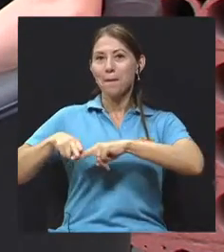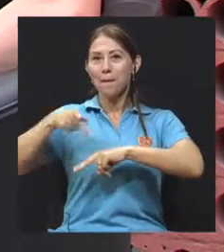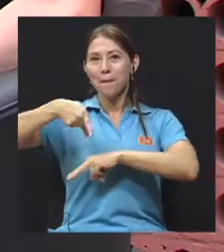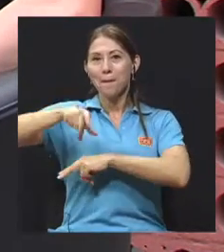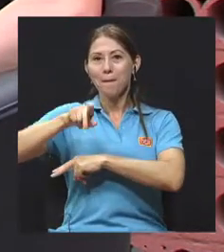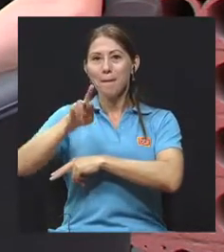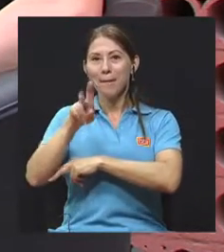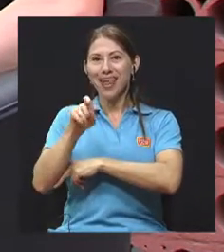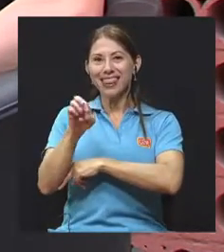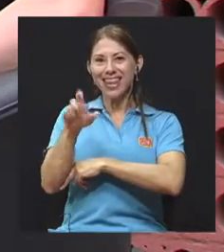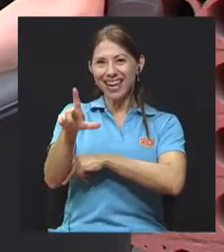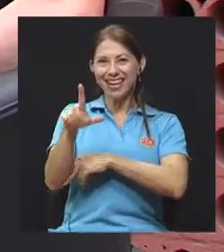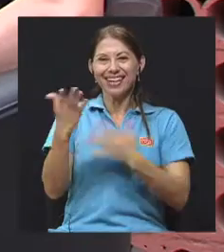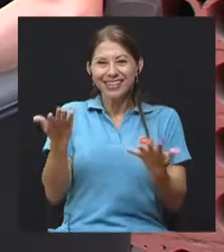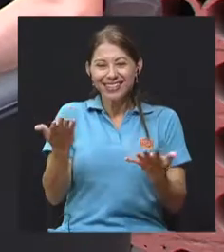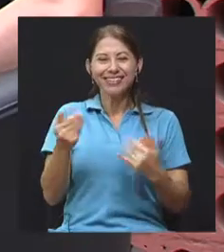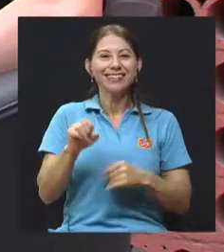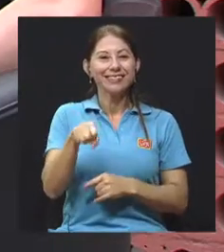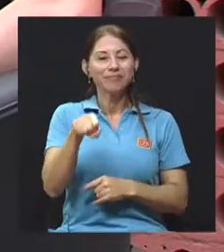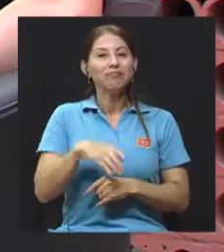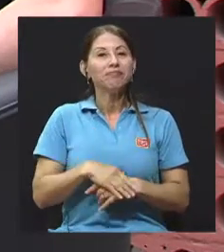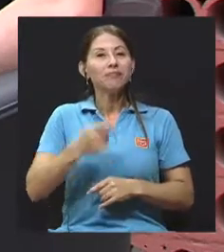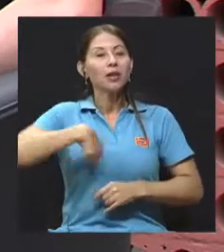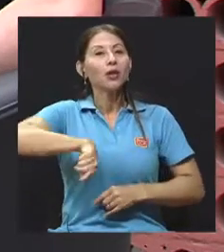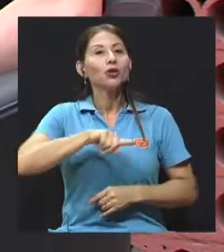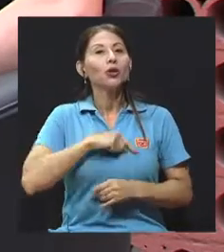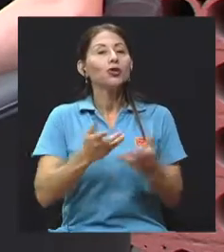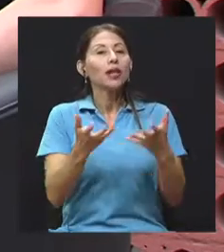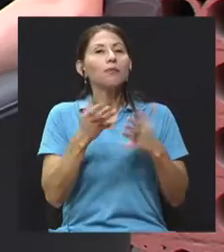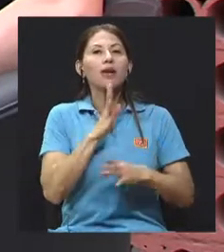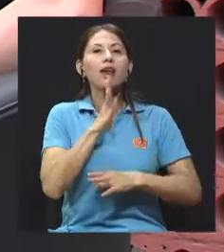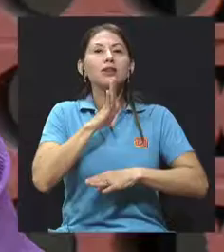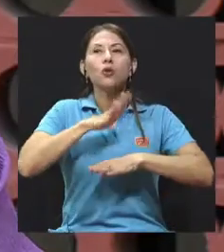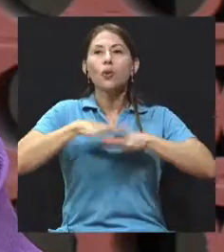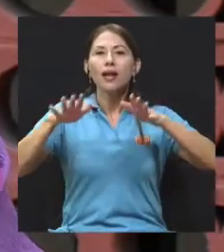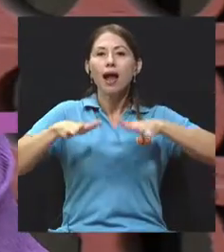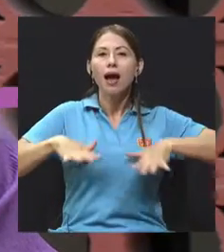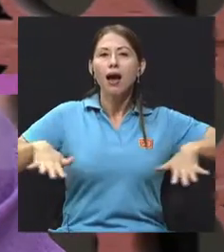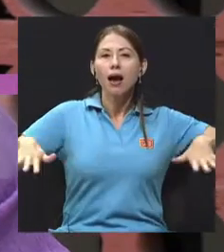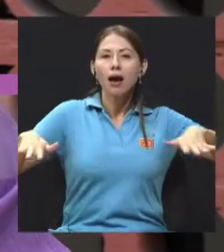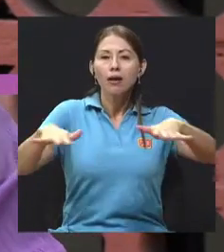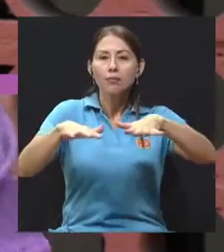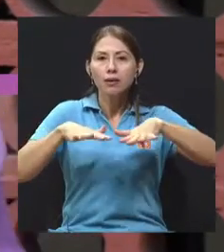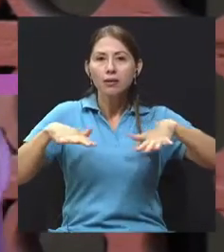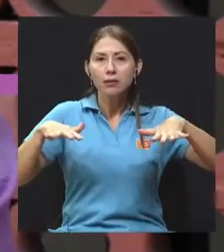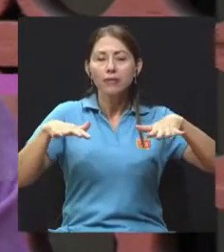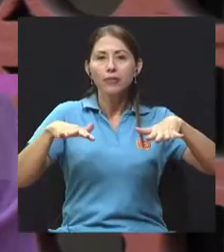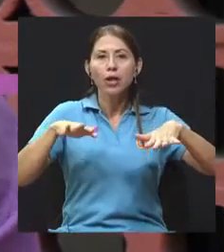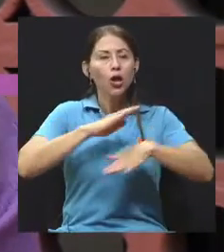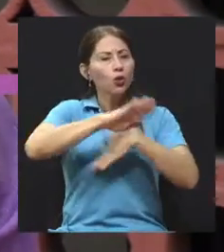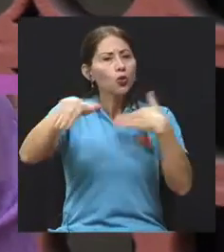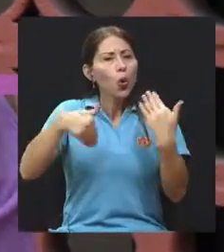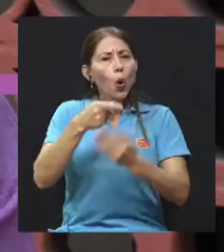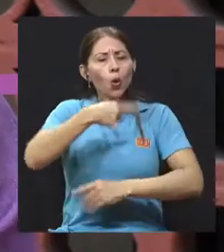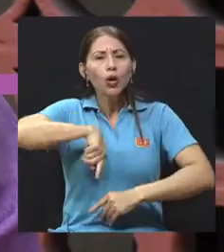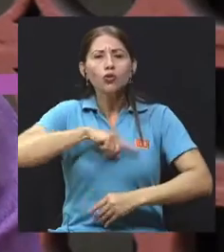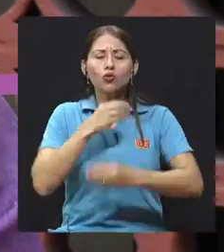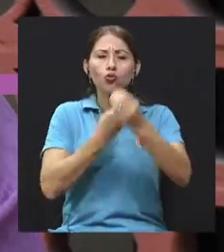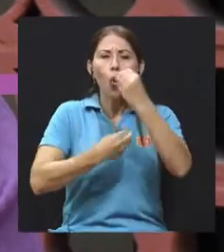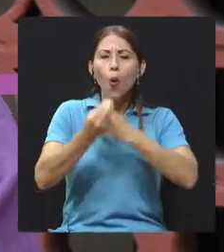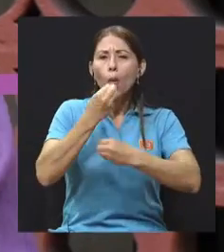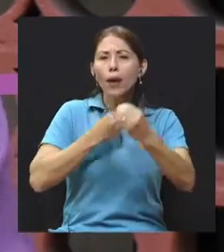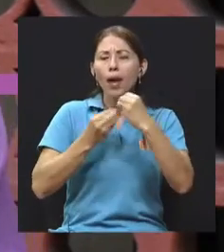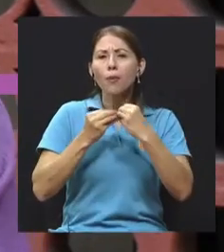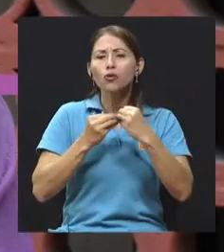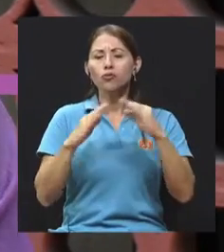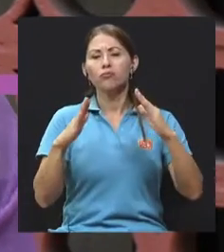un Pretilazo. Exactamente. Y es que hoy queremos conversar sobre el ambiente, porque definitivamente todo lo que comemos, donde vivimos,